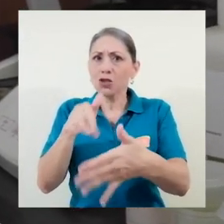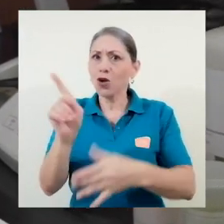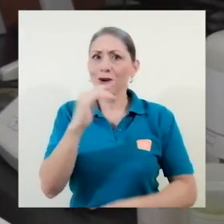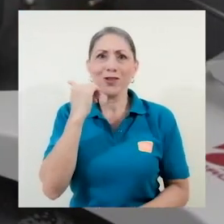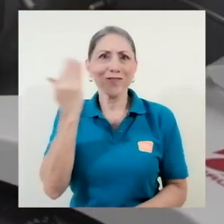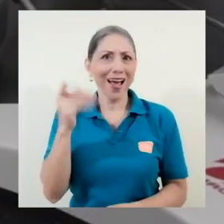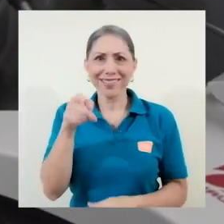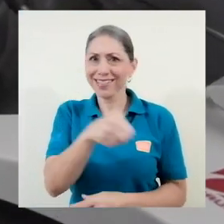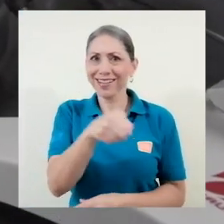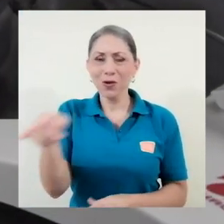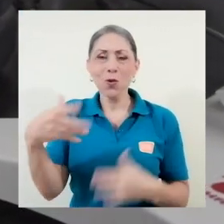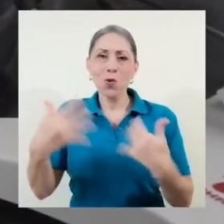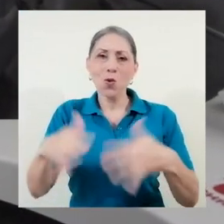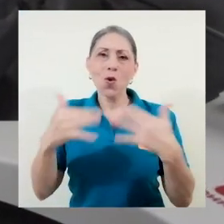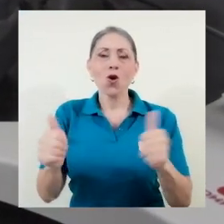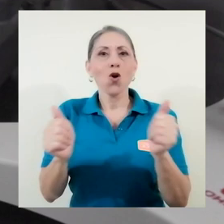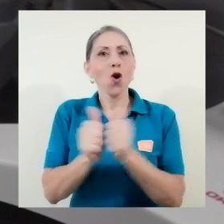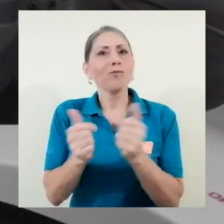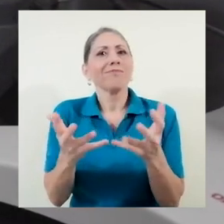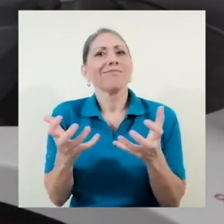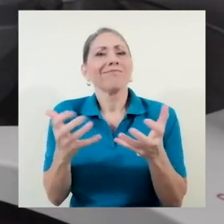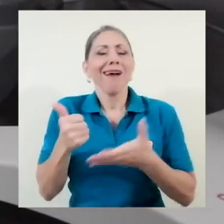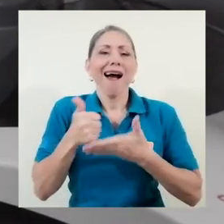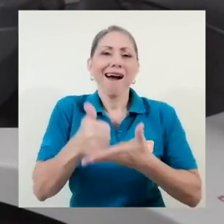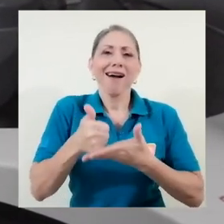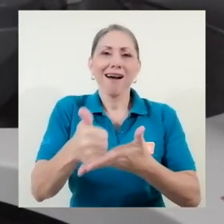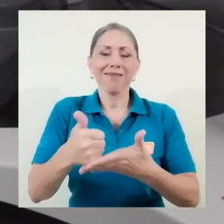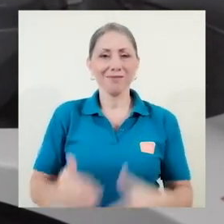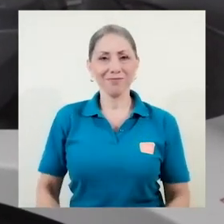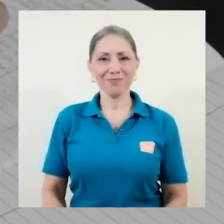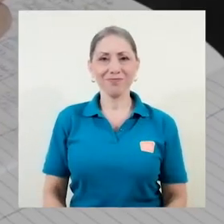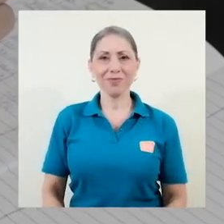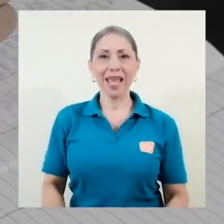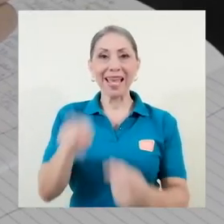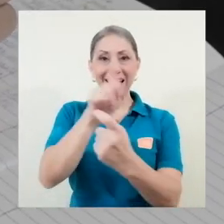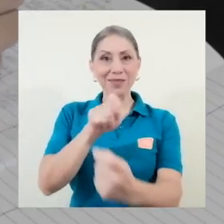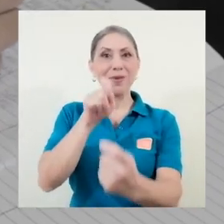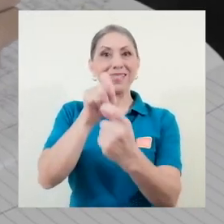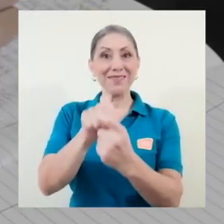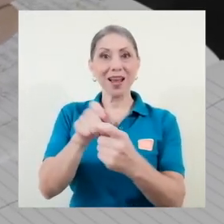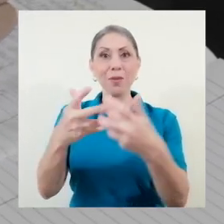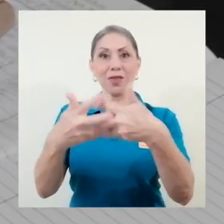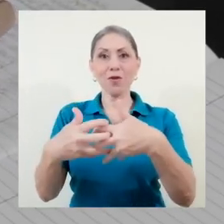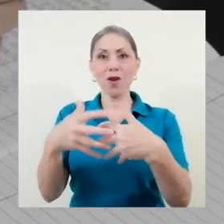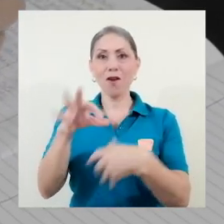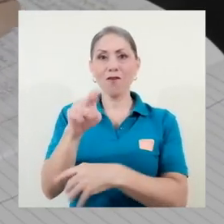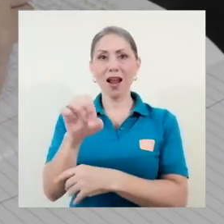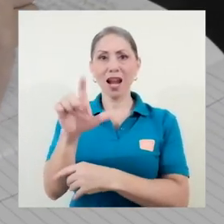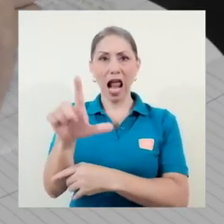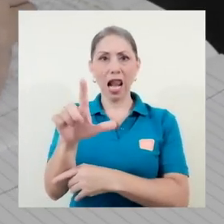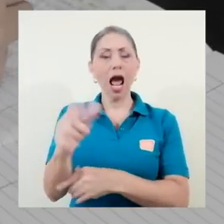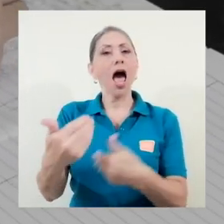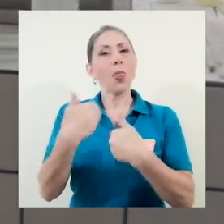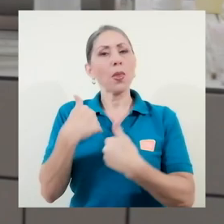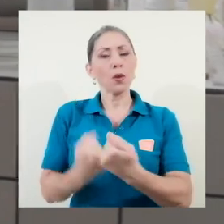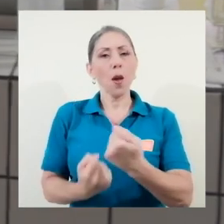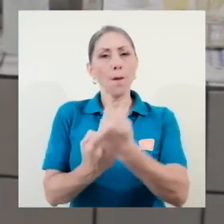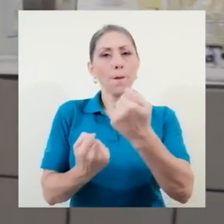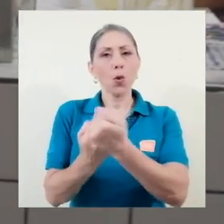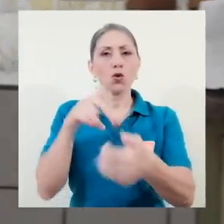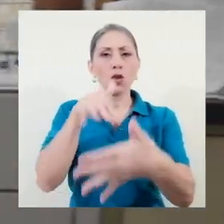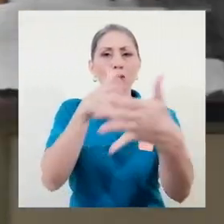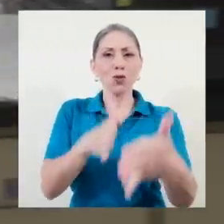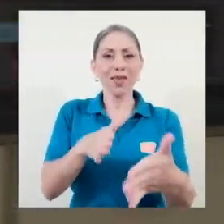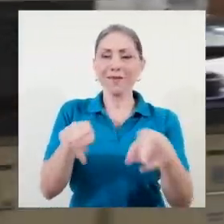definitivamente no es fácil de encontrar, y con muchas ganas sobre todo de colaborar. Específicamente, la FANAL ha contado con el